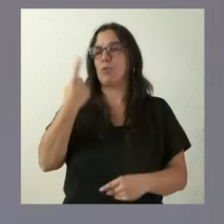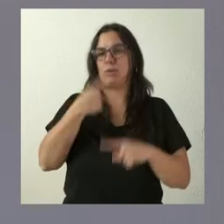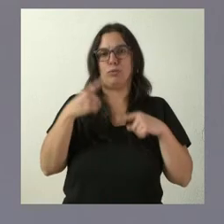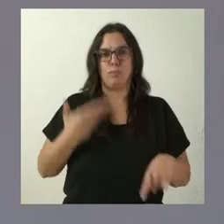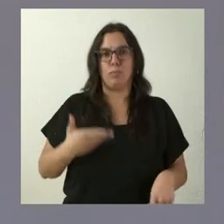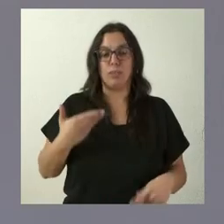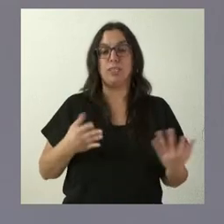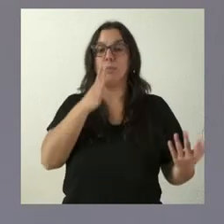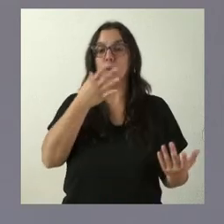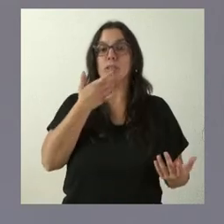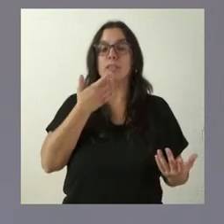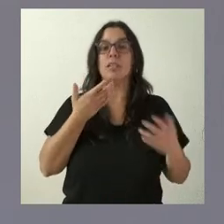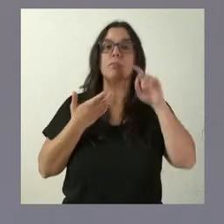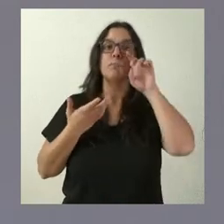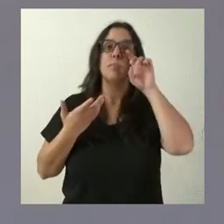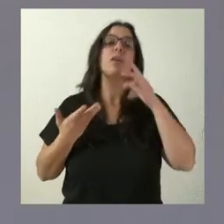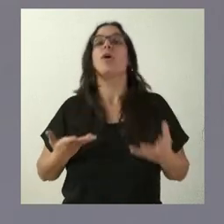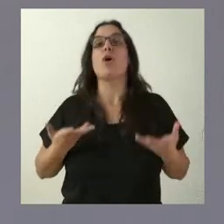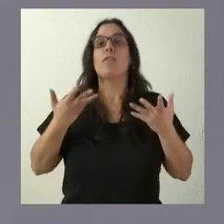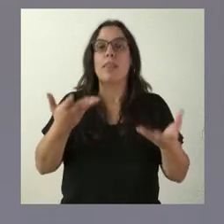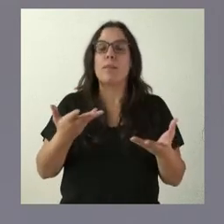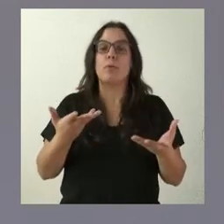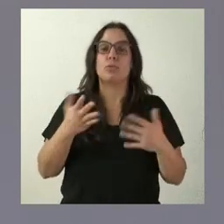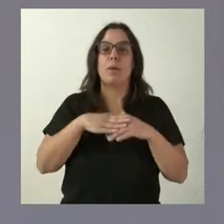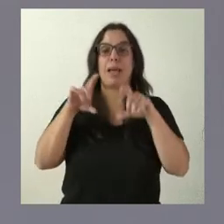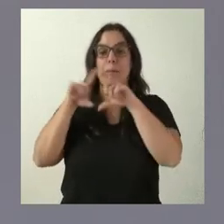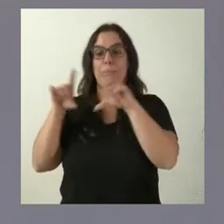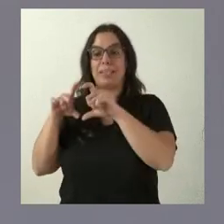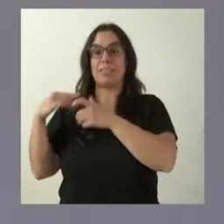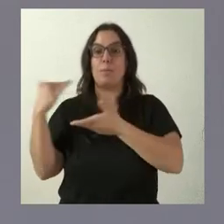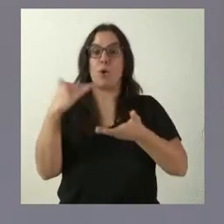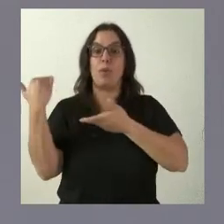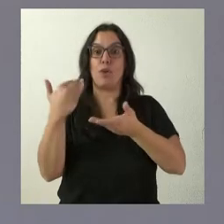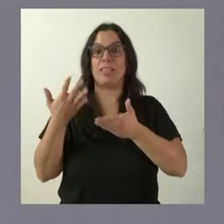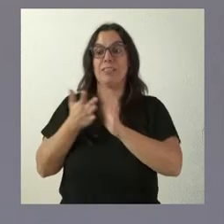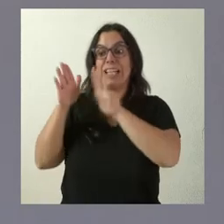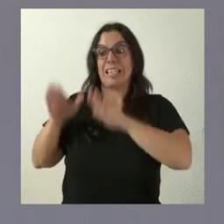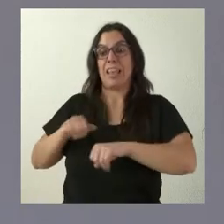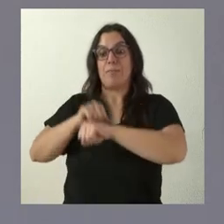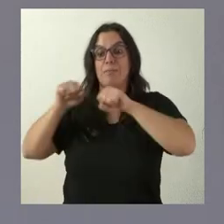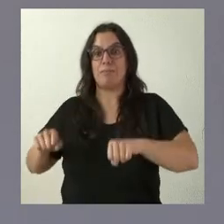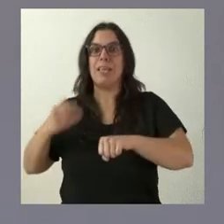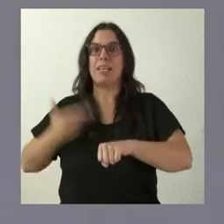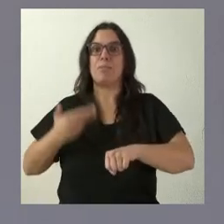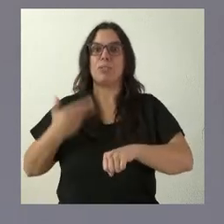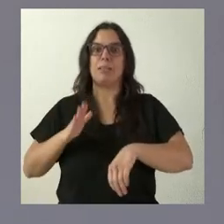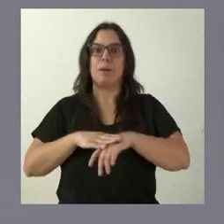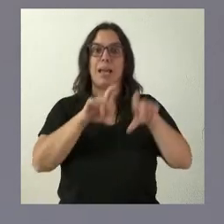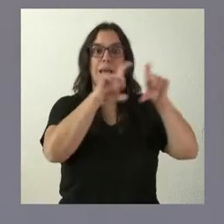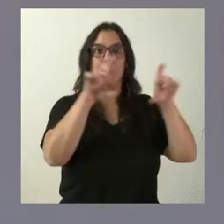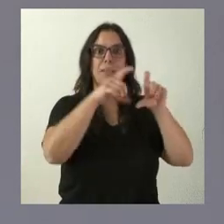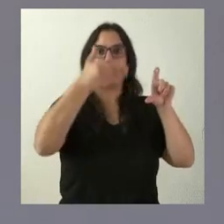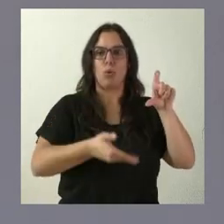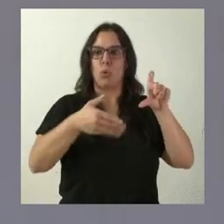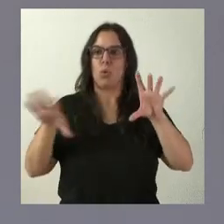mejoramos y seguimos invirtiendo en el parque de proveedores, estamos consolidando proveedores. Y una de las cuestiones también por las que este tipo de empresas cree